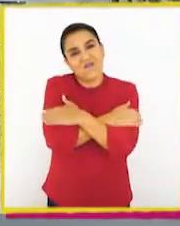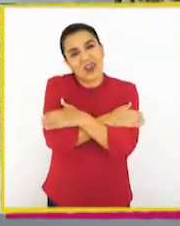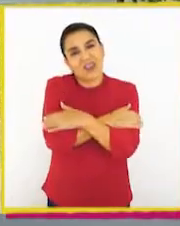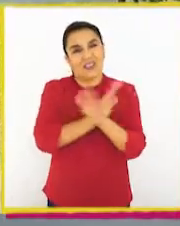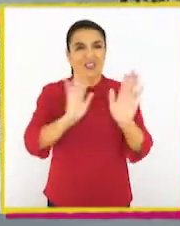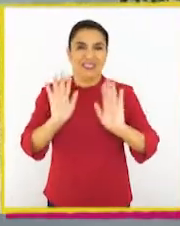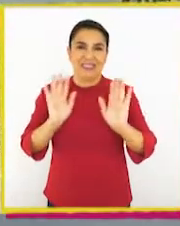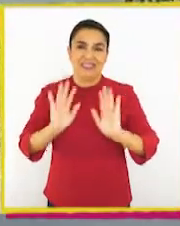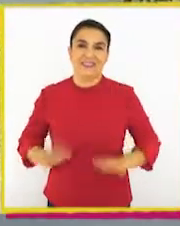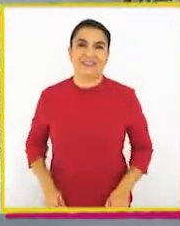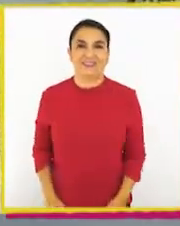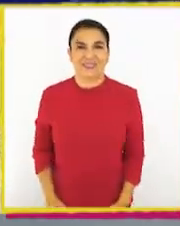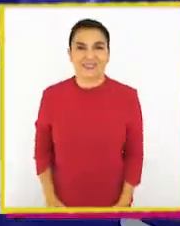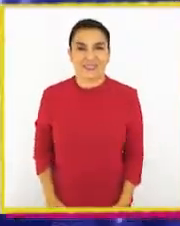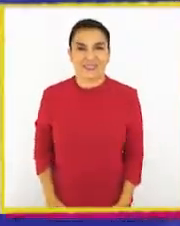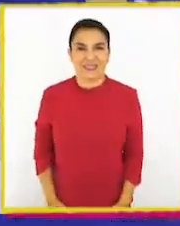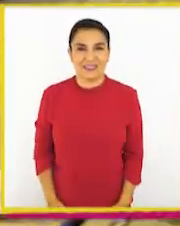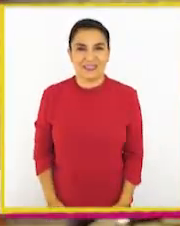Les mando un abrazo. ¡Chao!